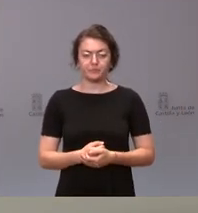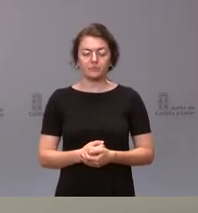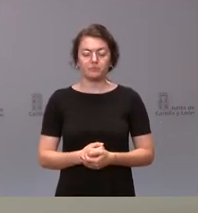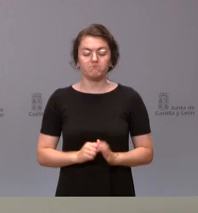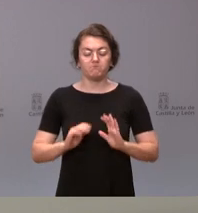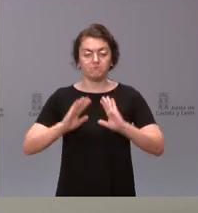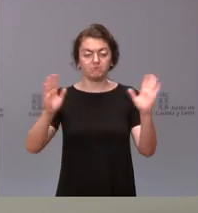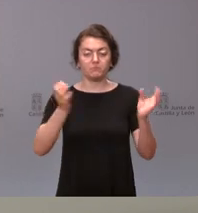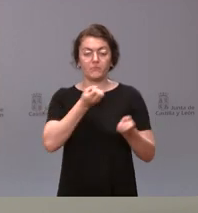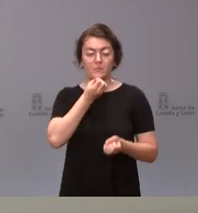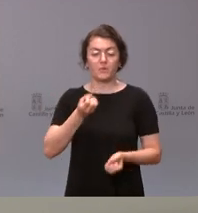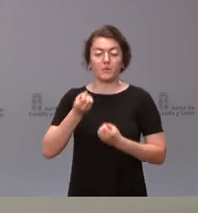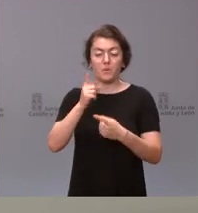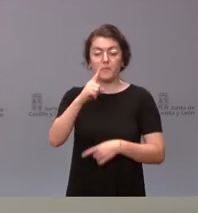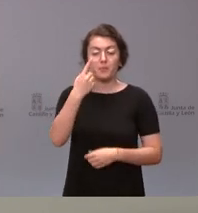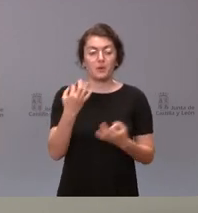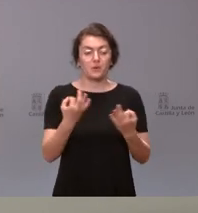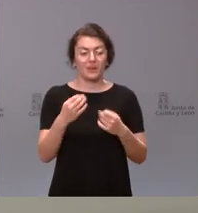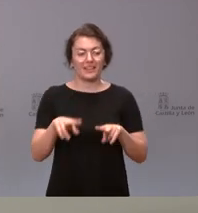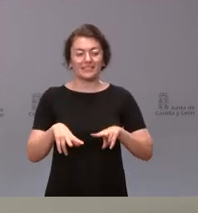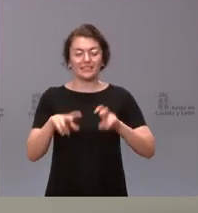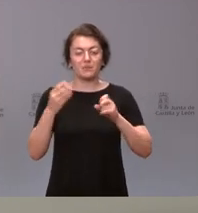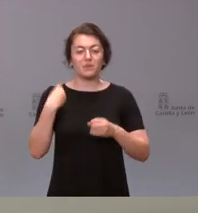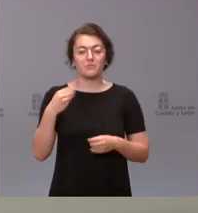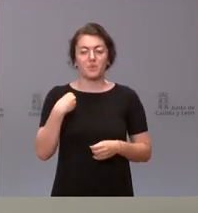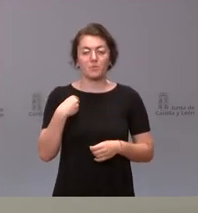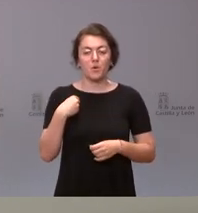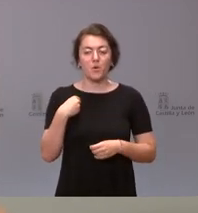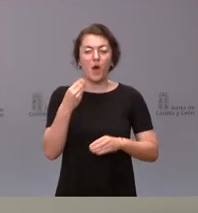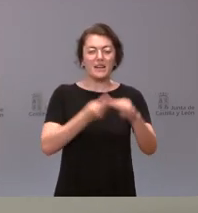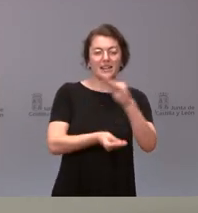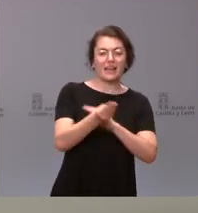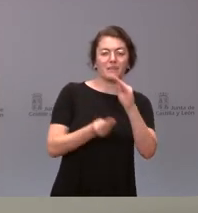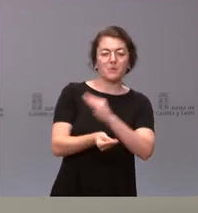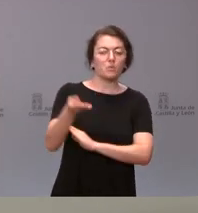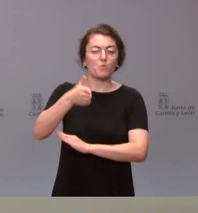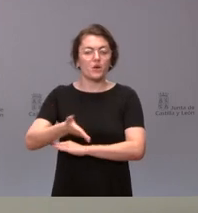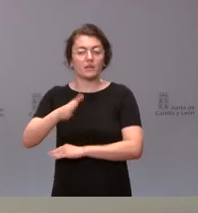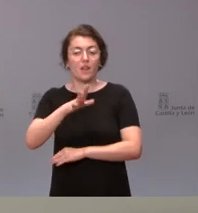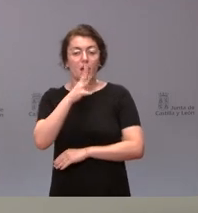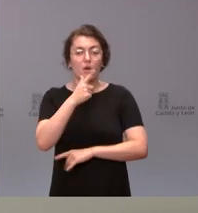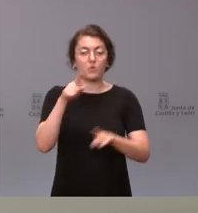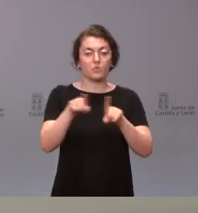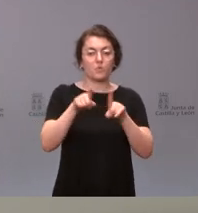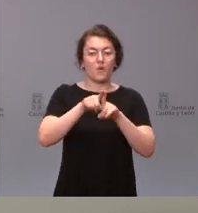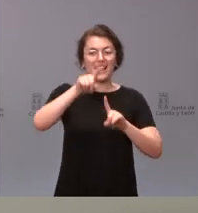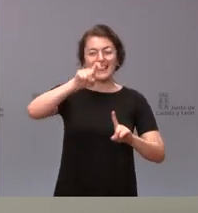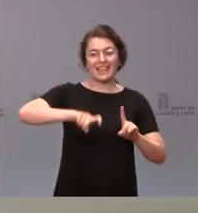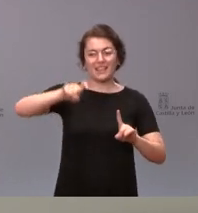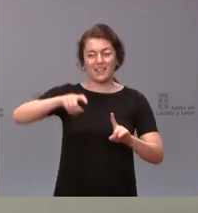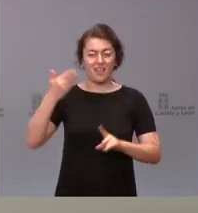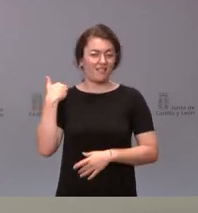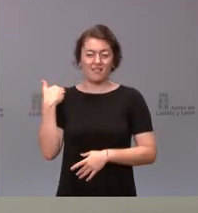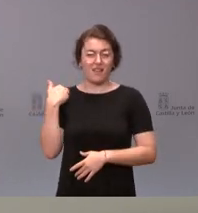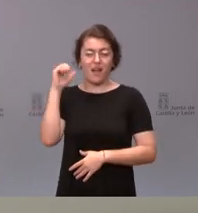Bueno, informarles. En primer lugar, me pregunto a usted sobre datos de la situación demográfica. Es la tendencia que venimos experimentando en los últimos